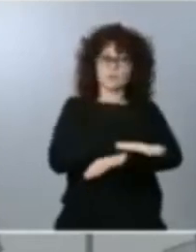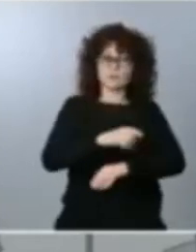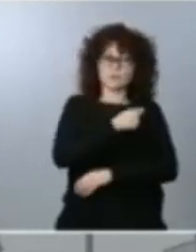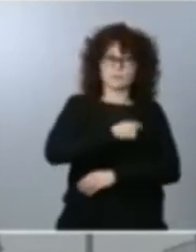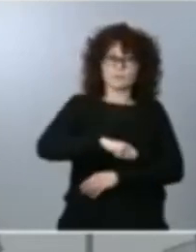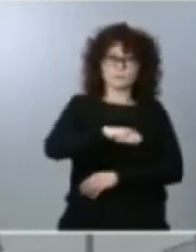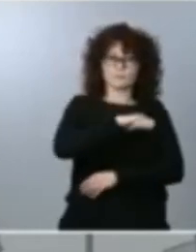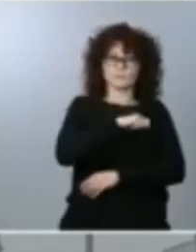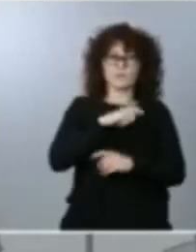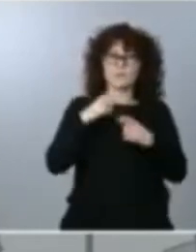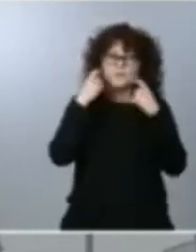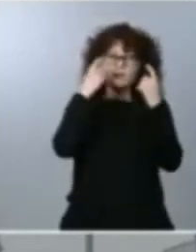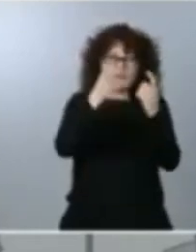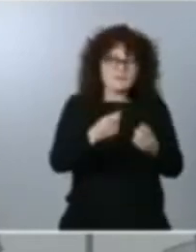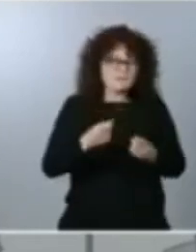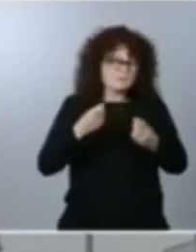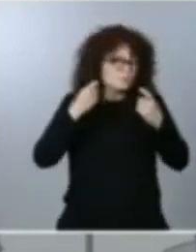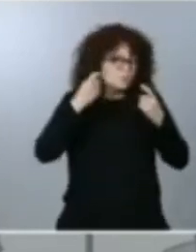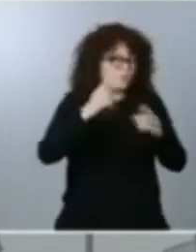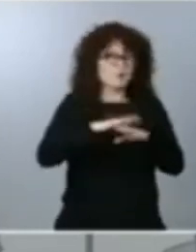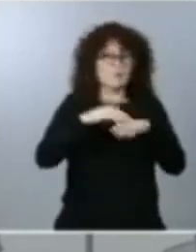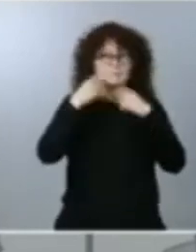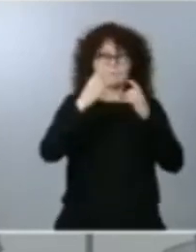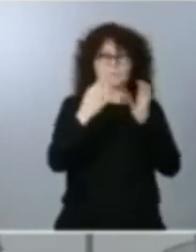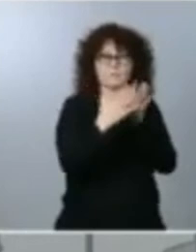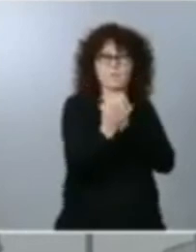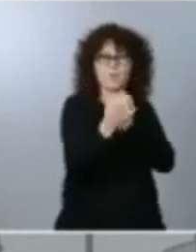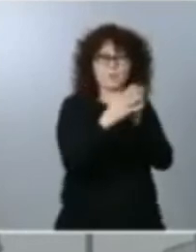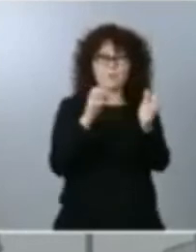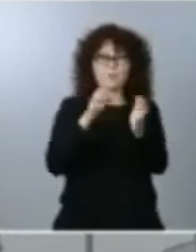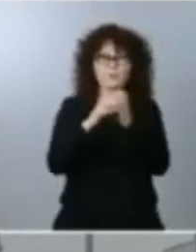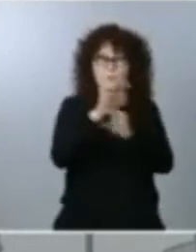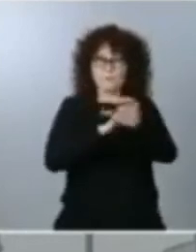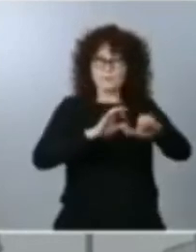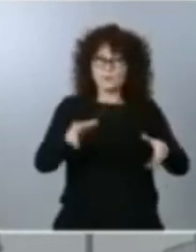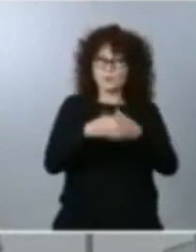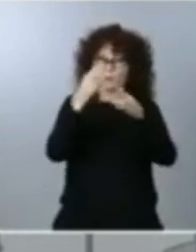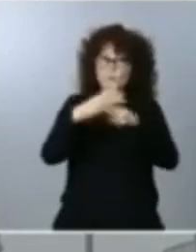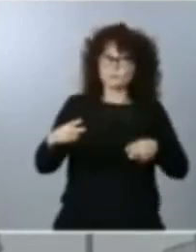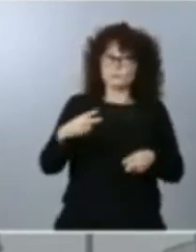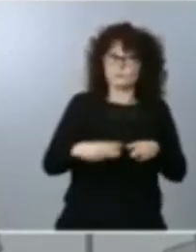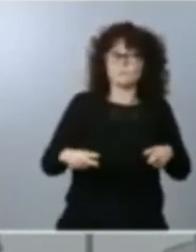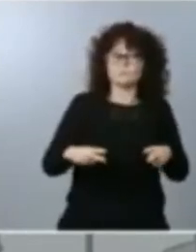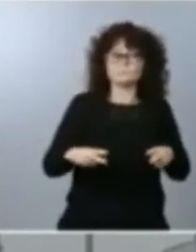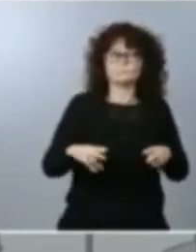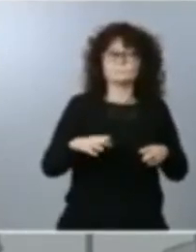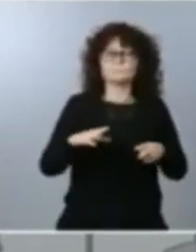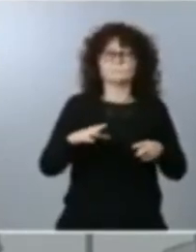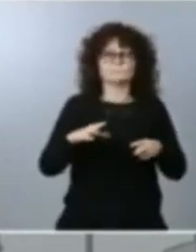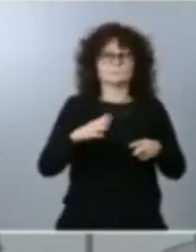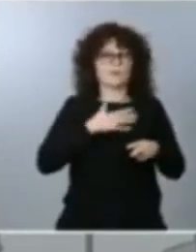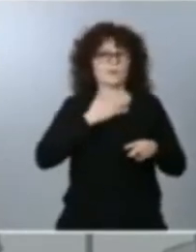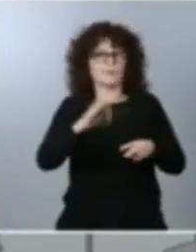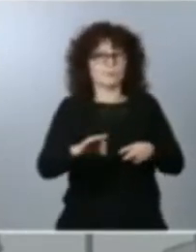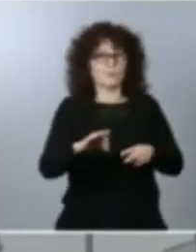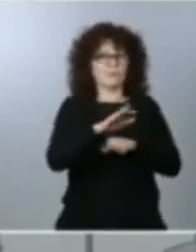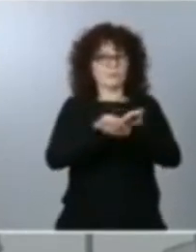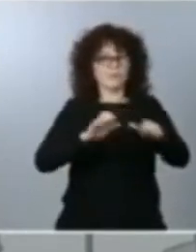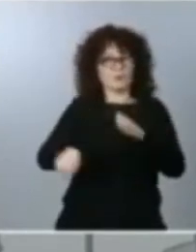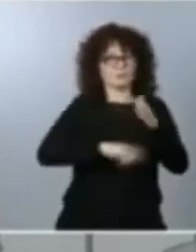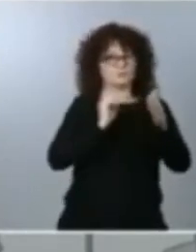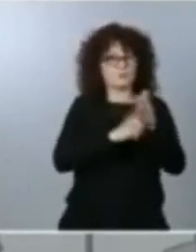tratar de acordar con la mayor parte de fuerzas políticas para tener esa mayoría absoluta que nos permita modernizar